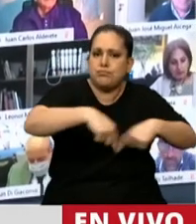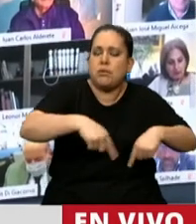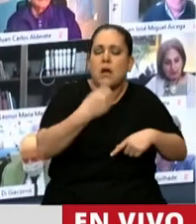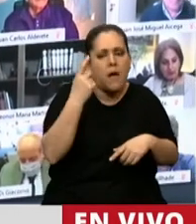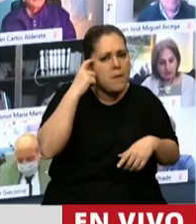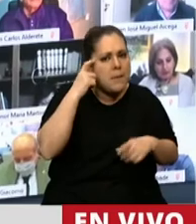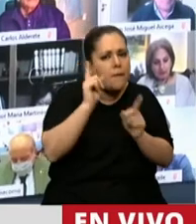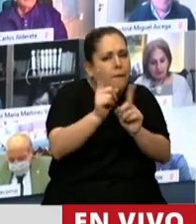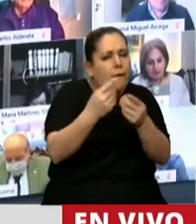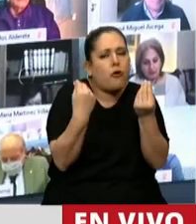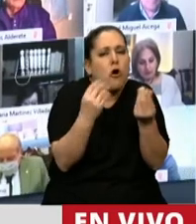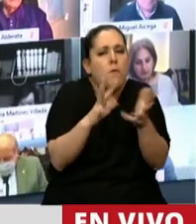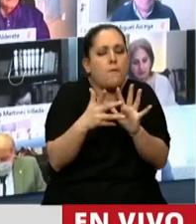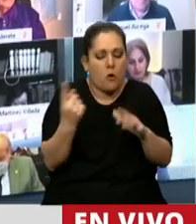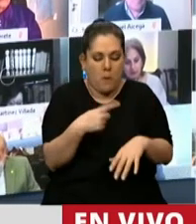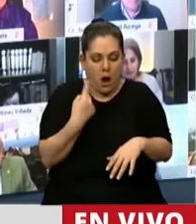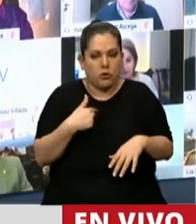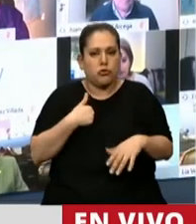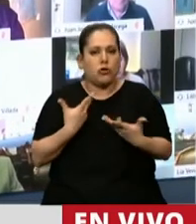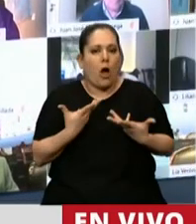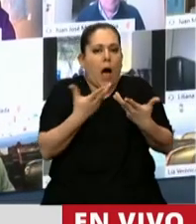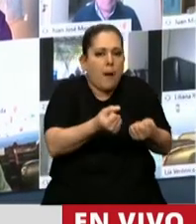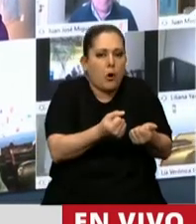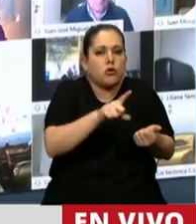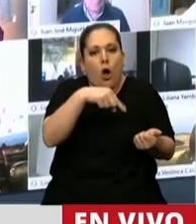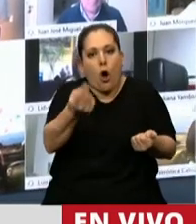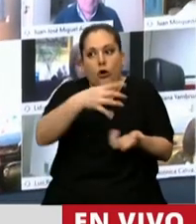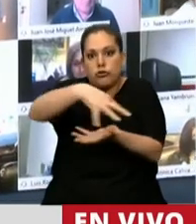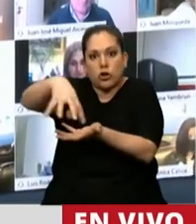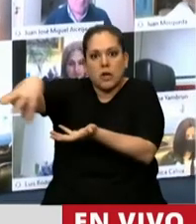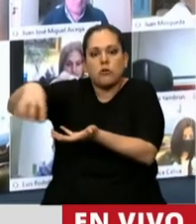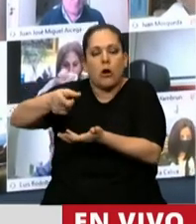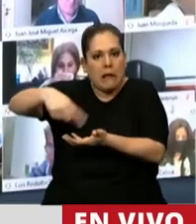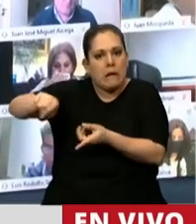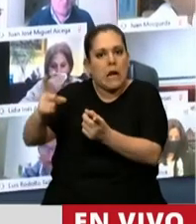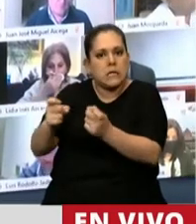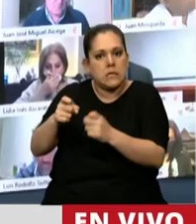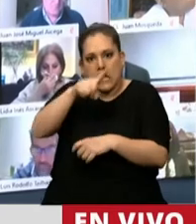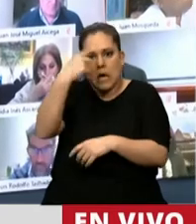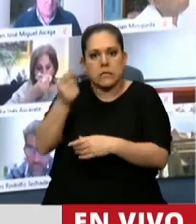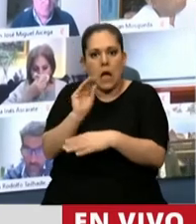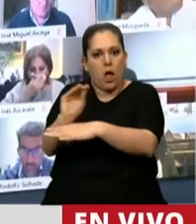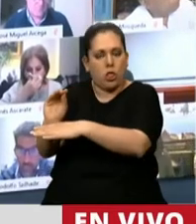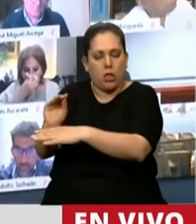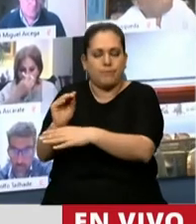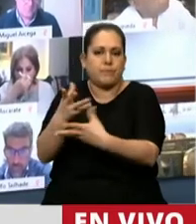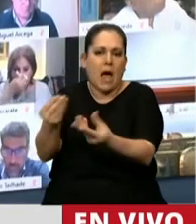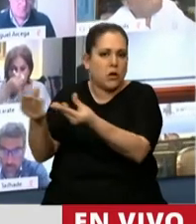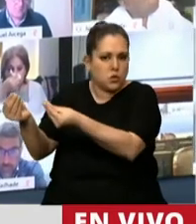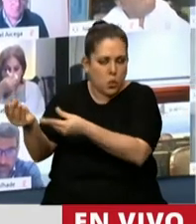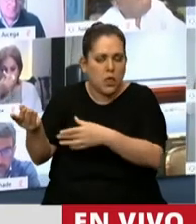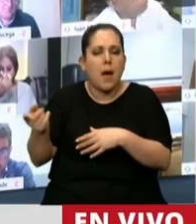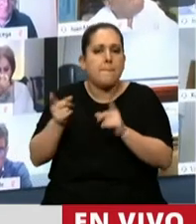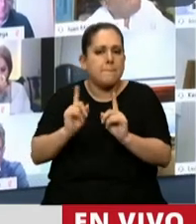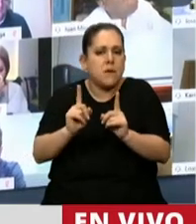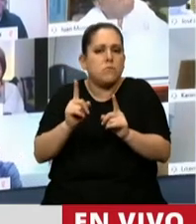cómo impulsar desde nuestro lugar a los demás rubros que también necesitan la ayuda del Estado, como bien lo hicimos a